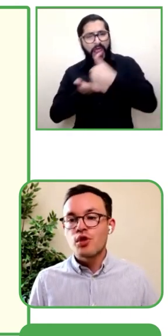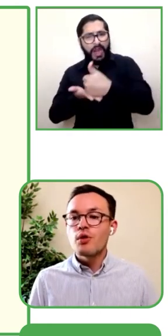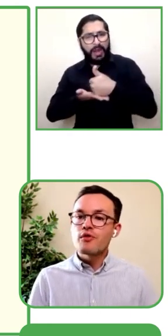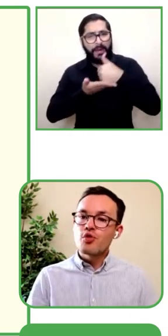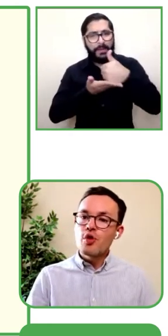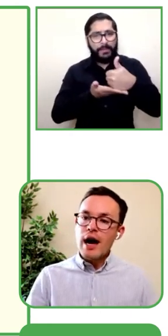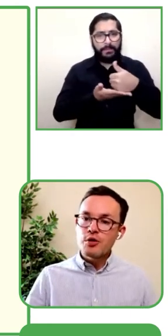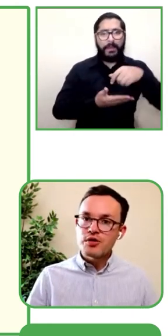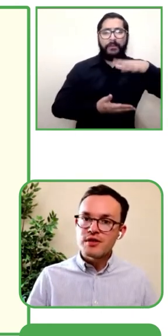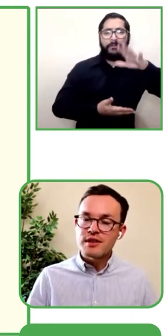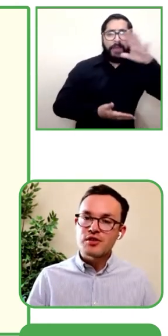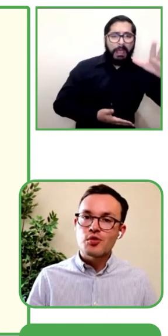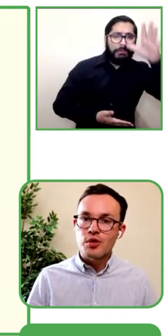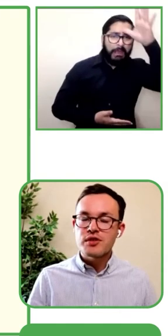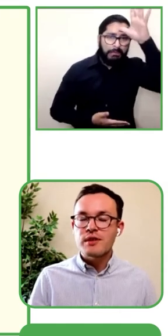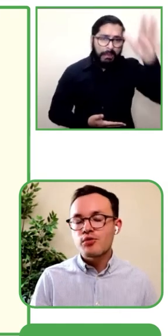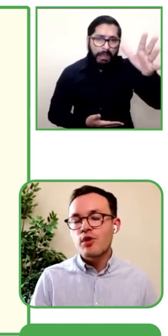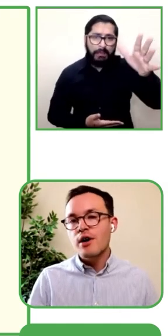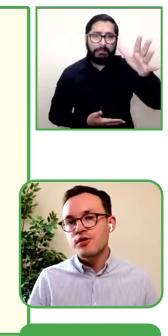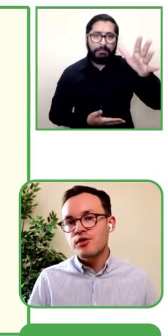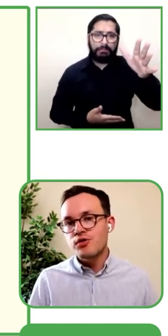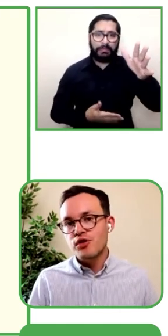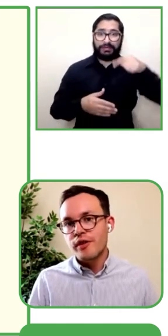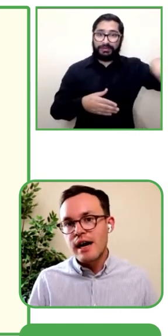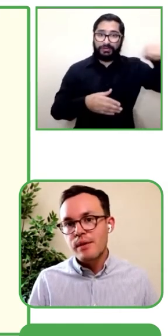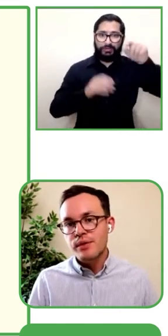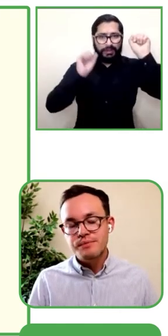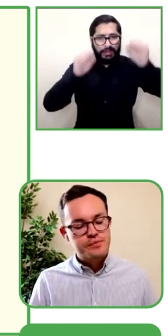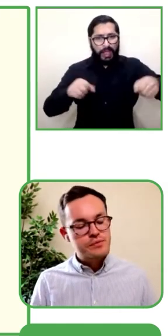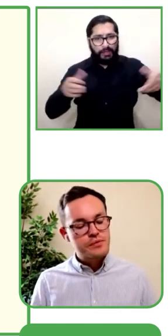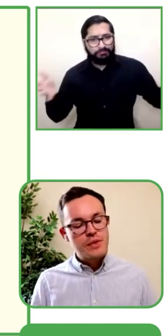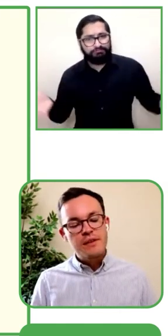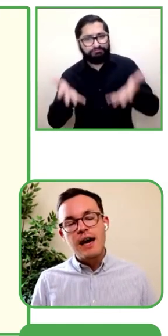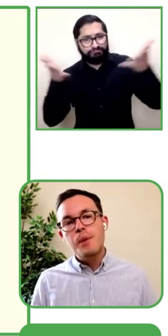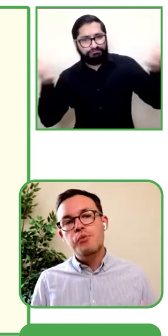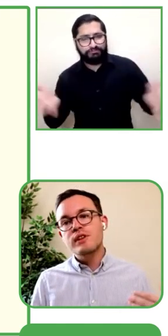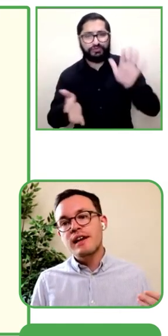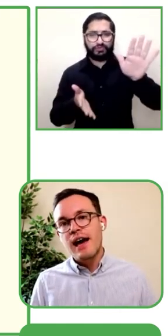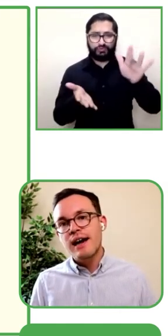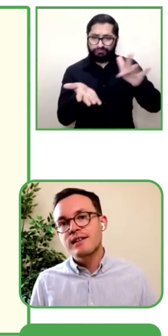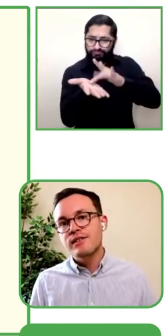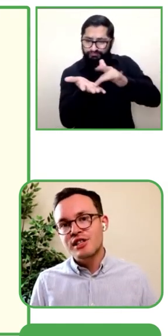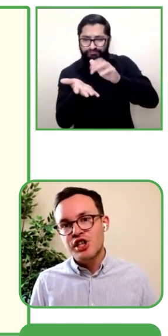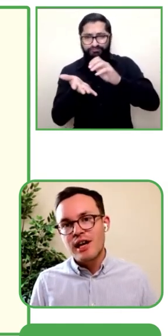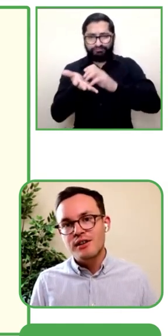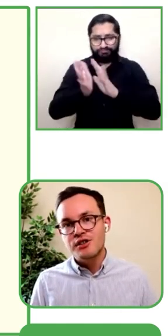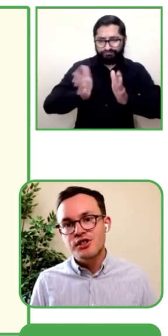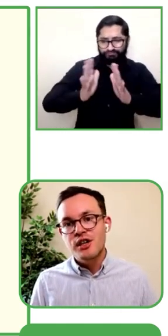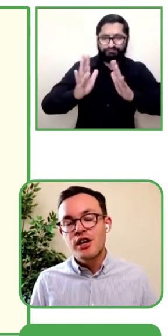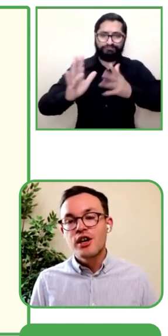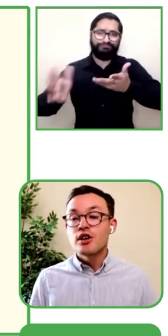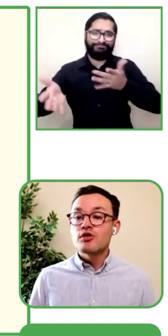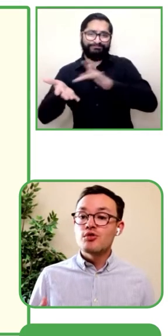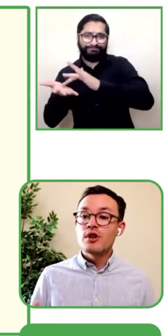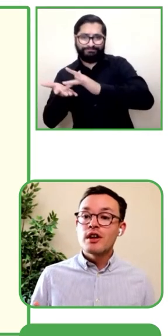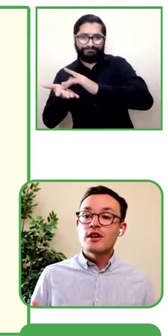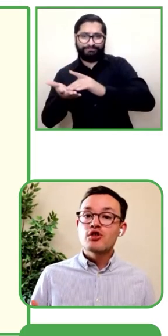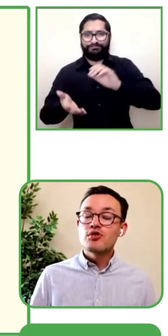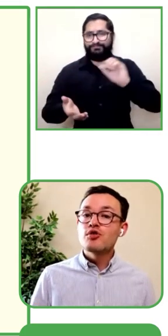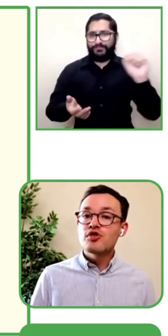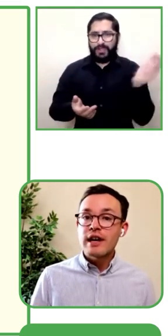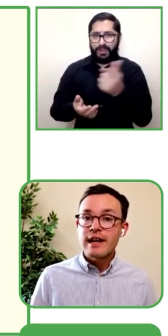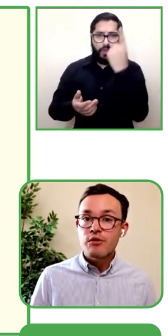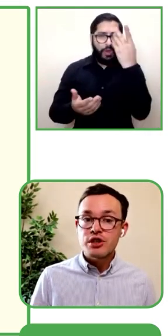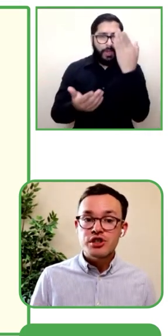y motivarlos a que utilicen la lengua de señas al menos una vez al día. Durante todo este curso, la